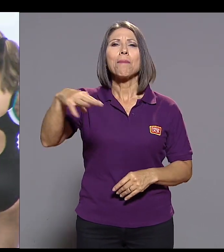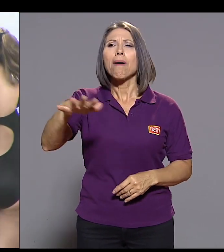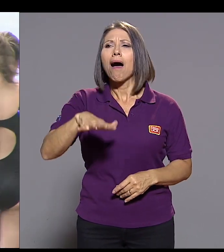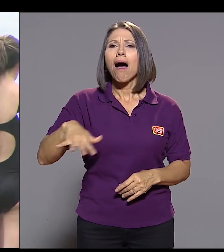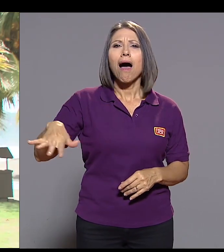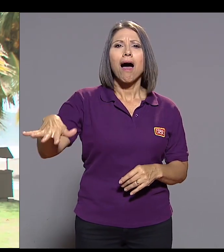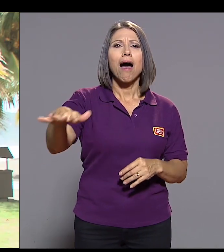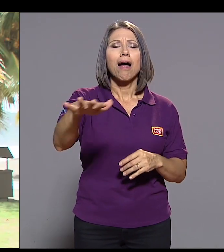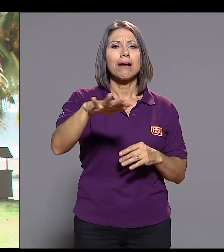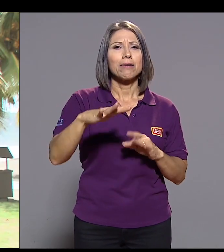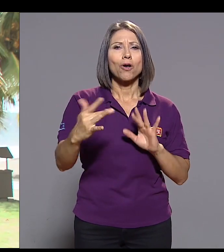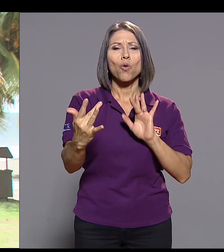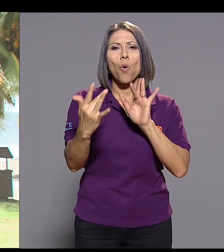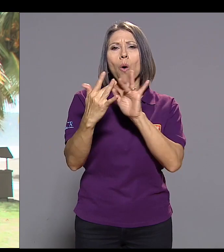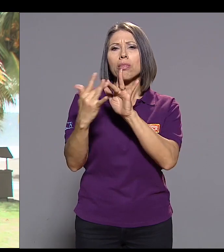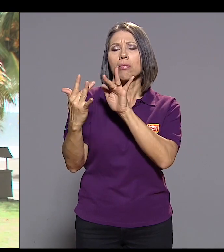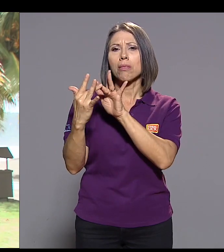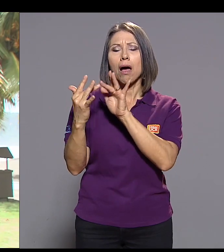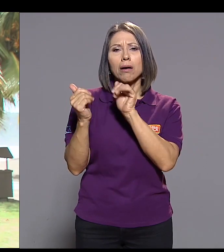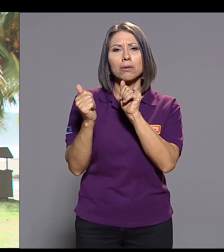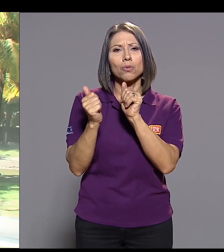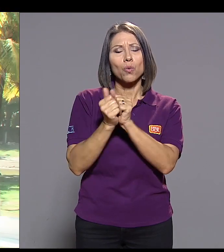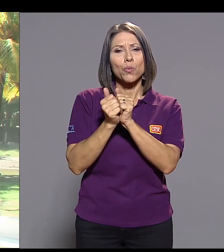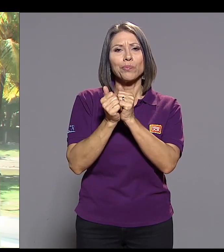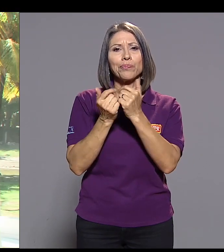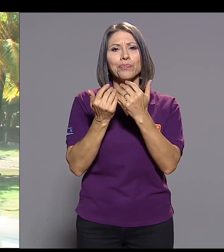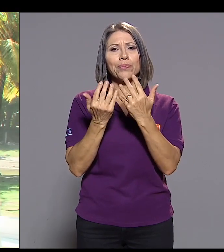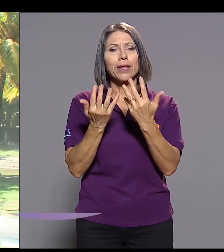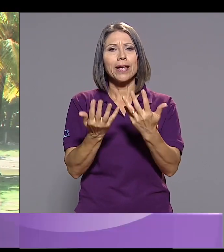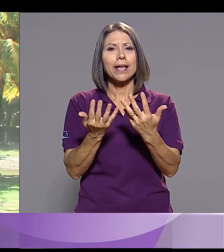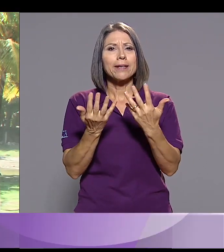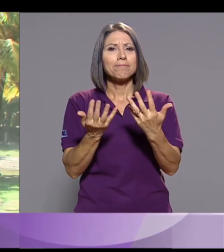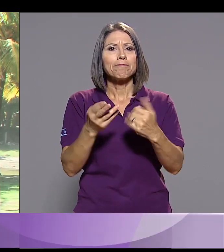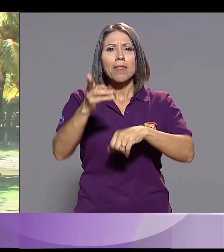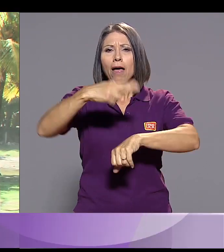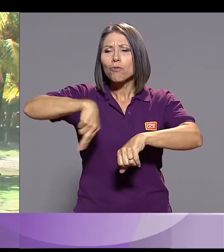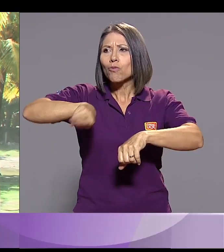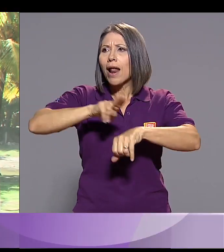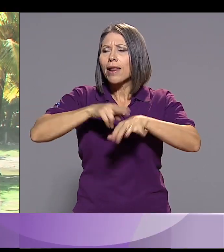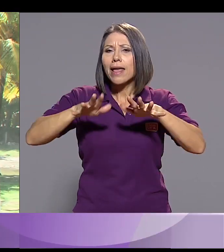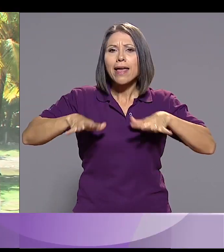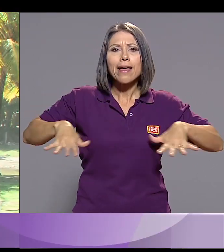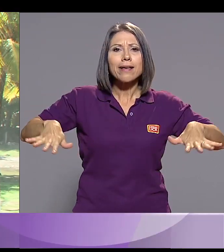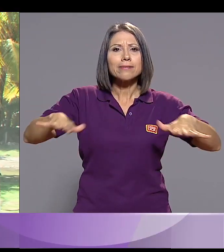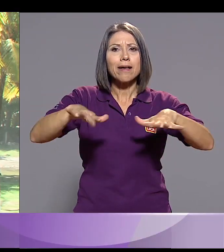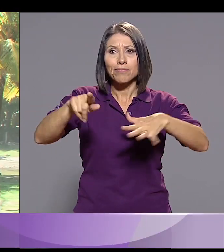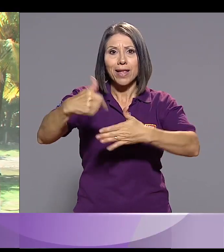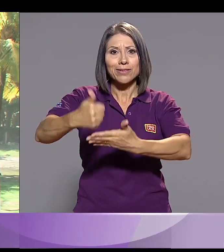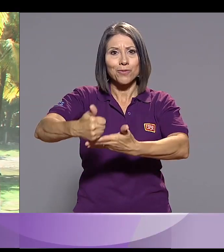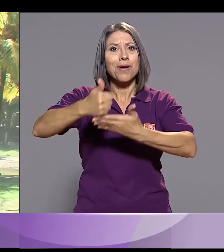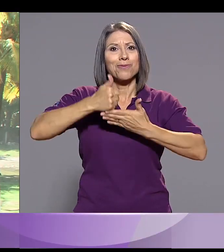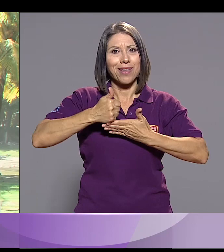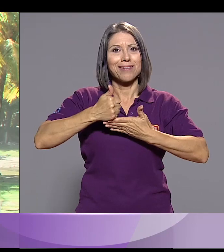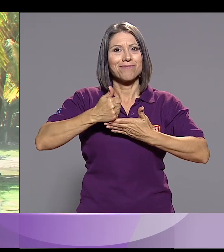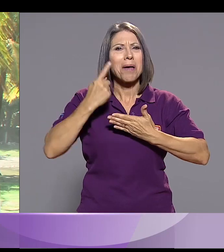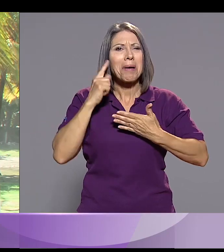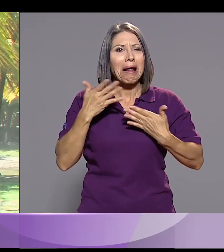respetarlo, pero no es para tenerle miedo. El mar, todo lo que es contacto con los que es